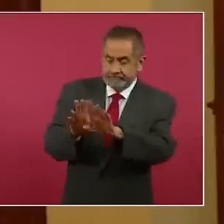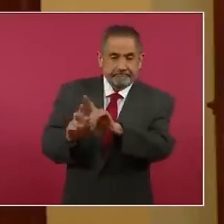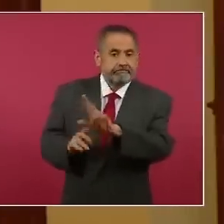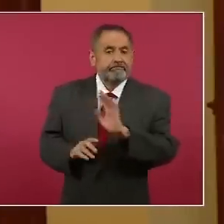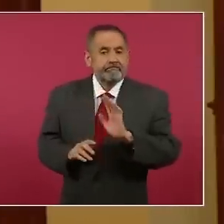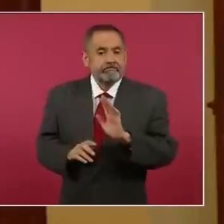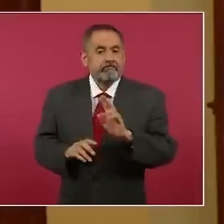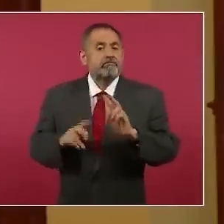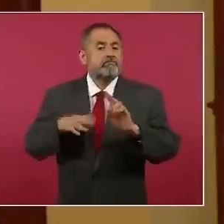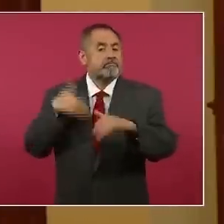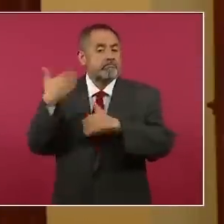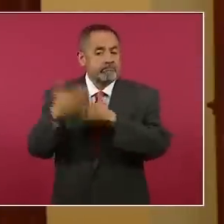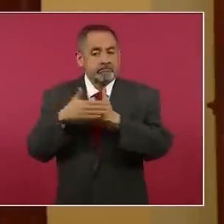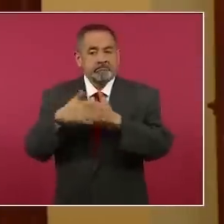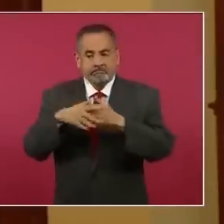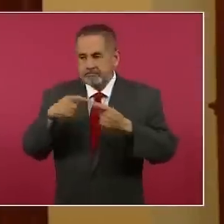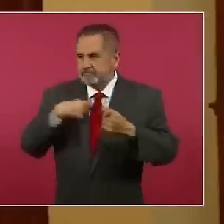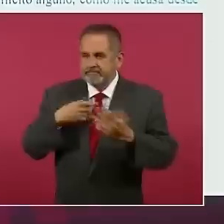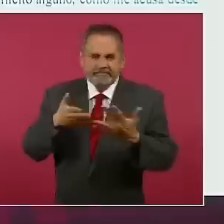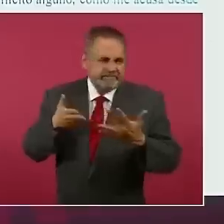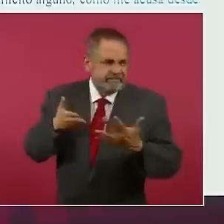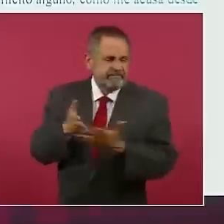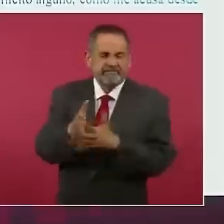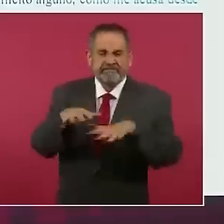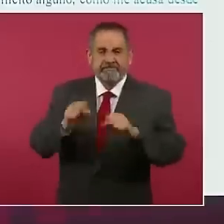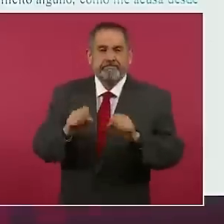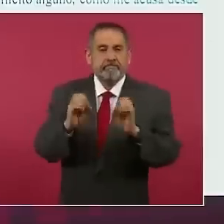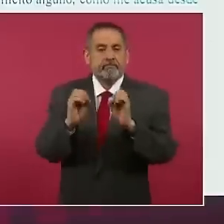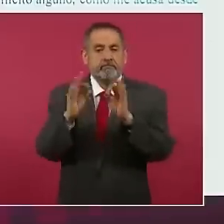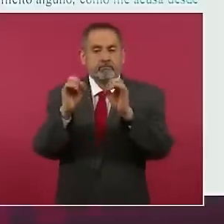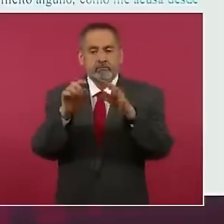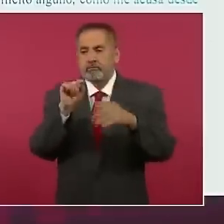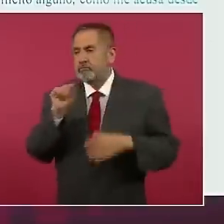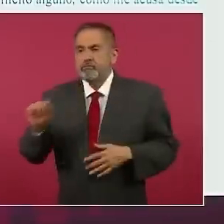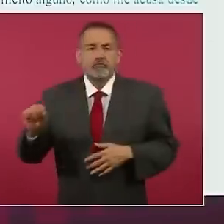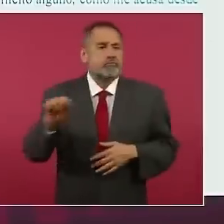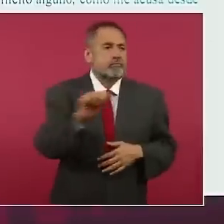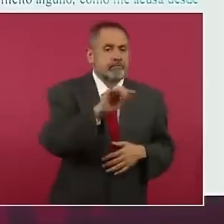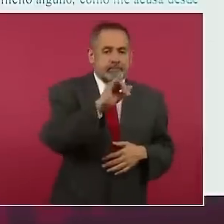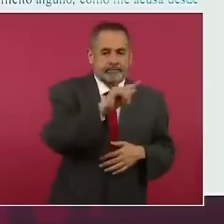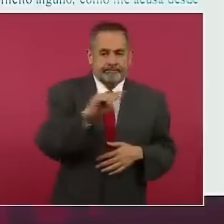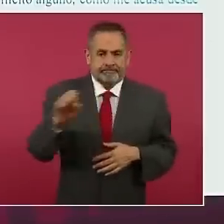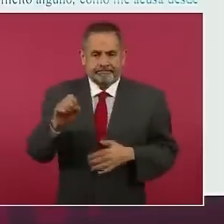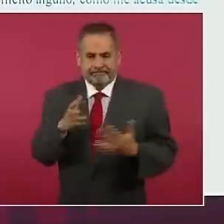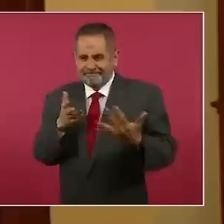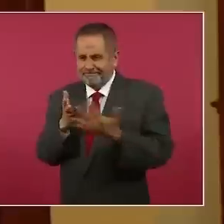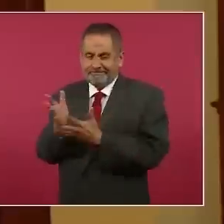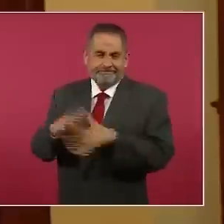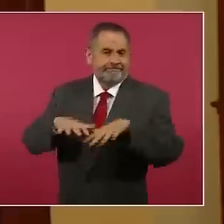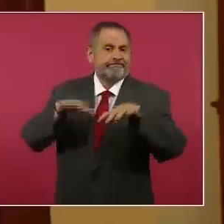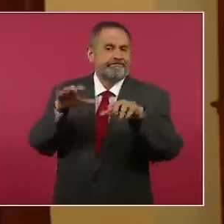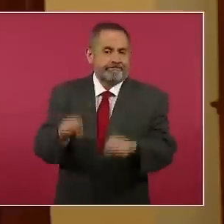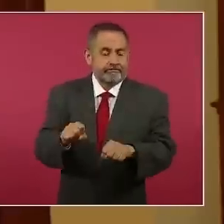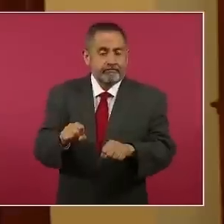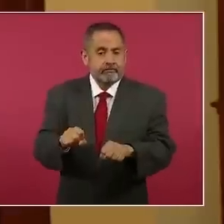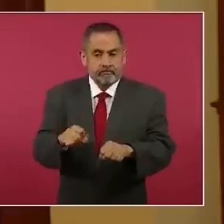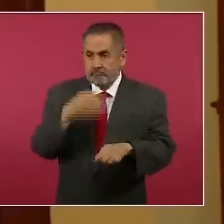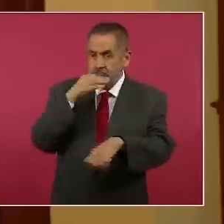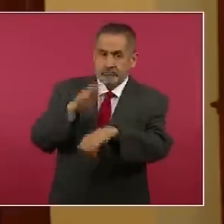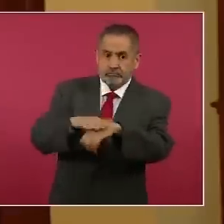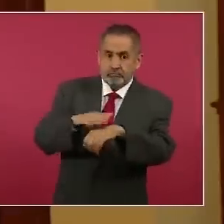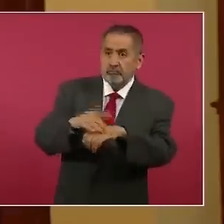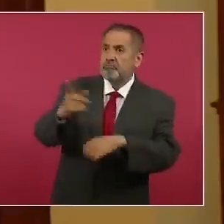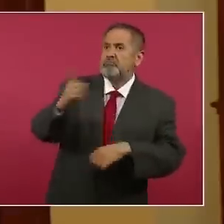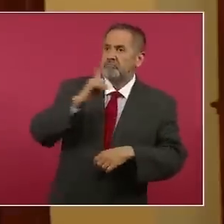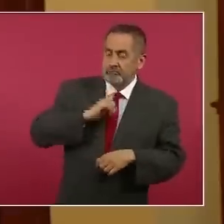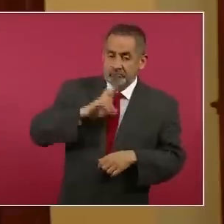que tomaríamos las instalaciones del Issste. Y justo esa fue